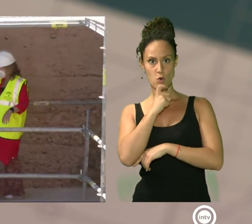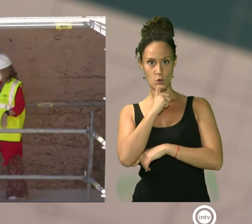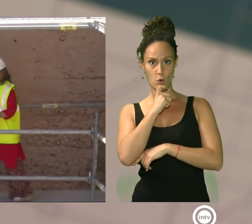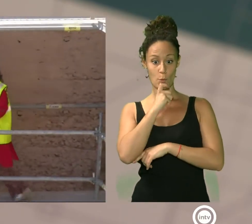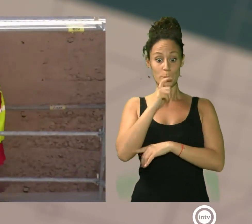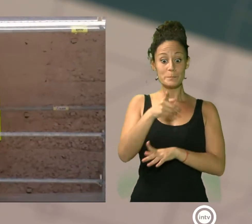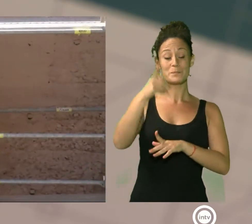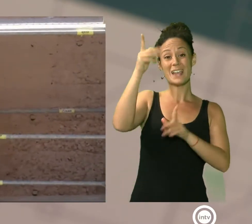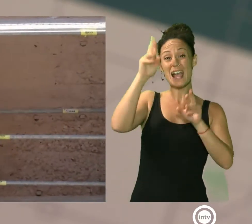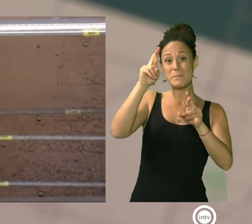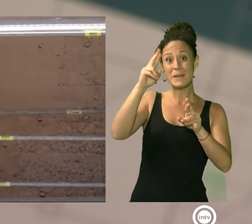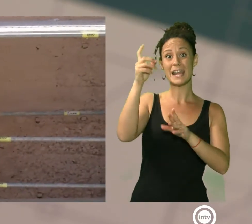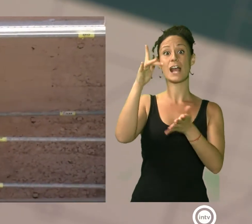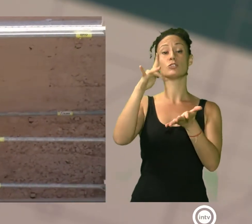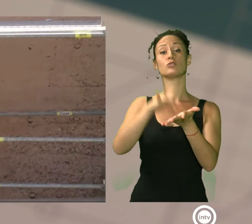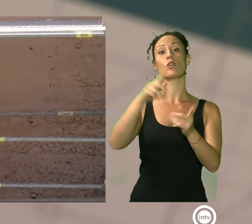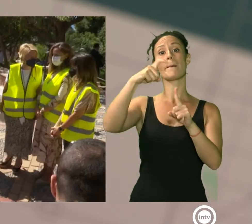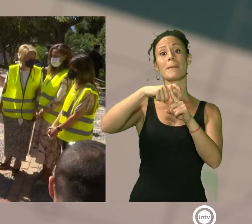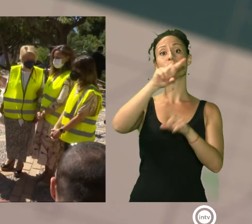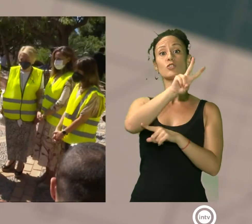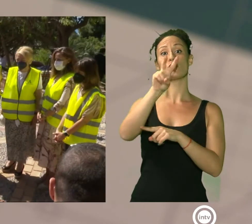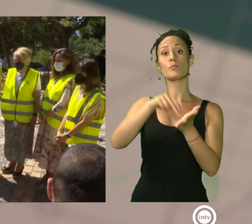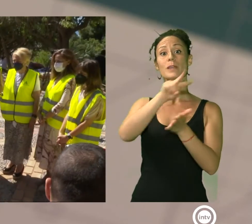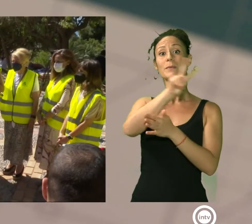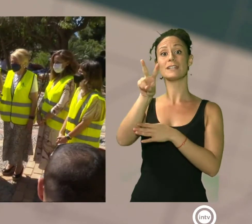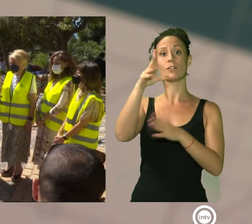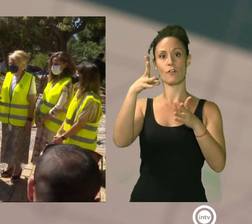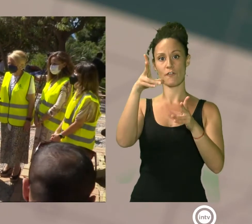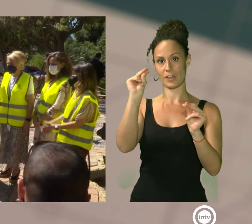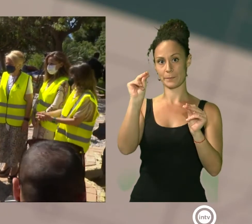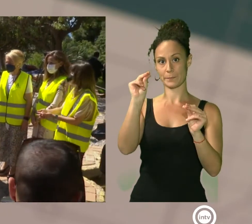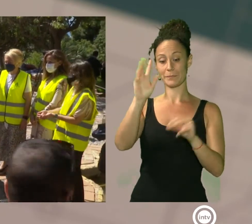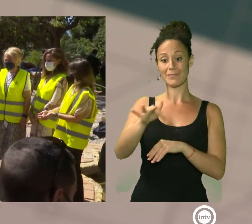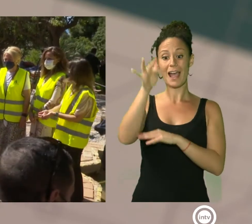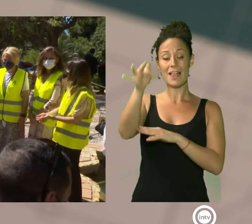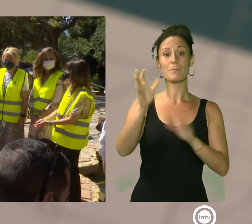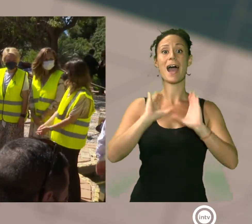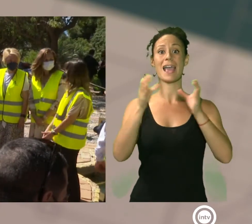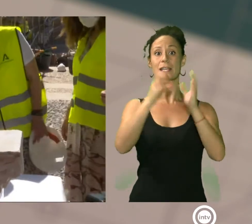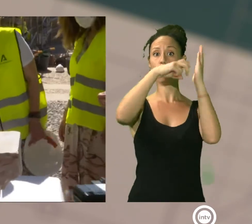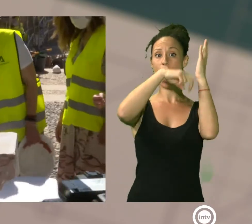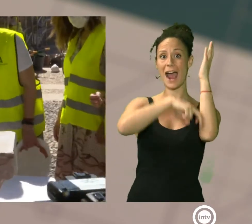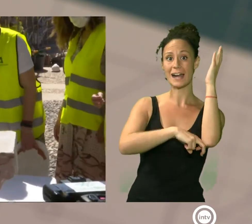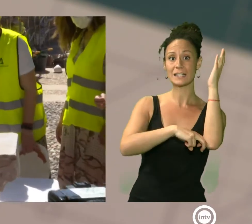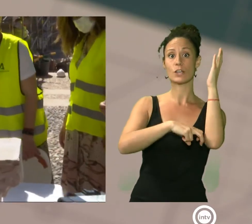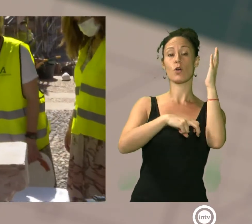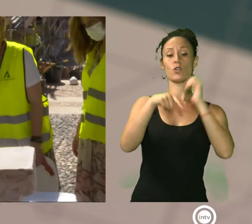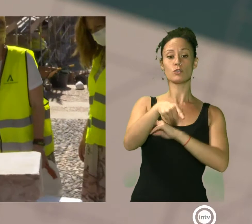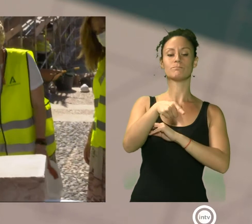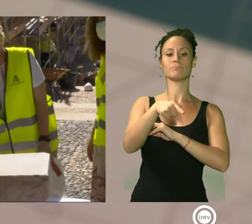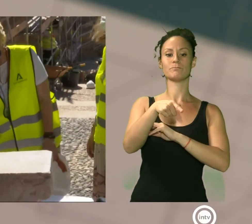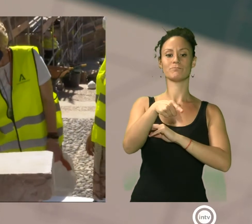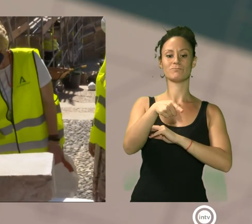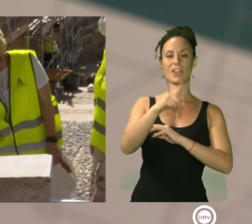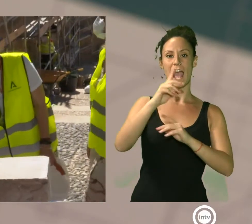finalizados en mayo de 2022. Además, estas obras han permitido al equipo de arqueólogos hallar fragmentos y piezas que se convierten